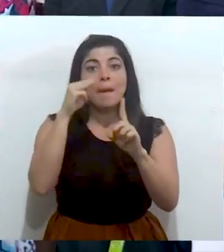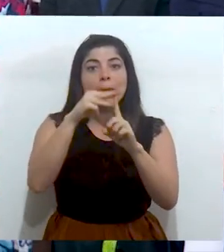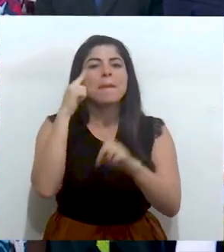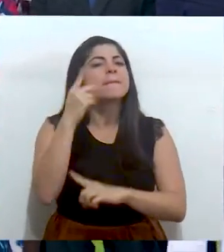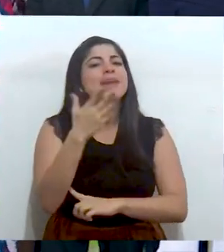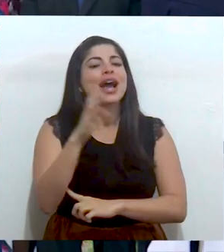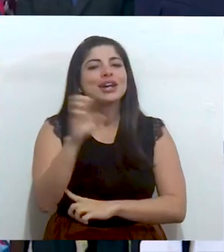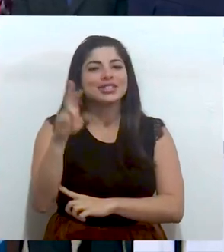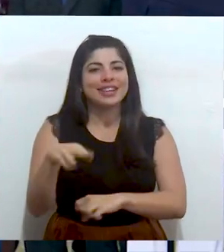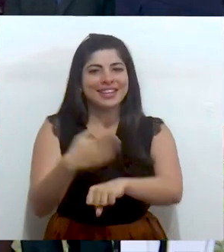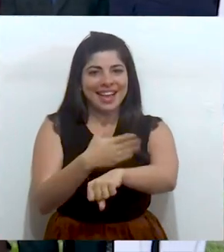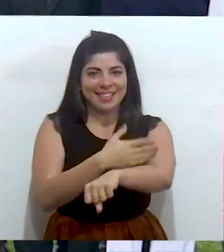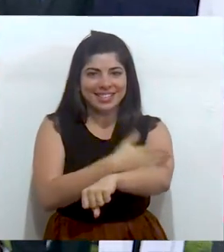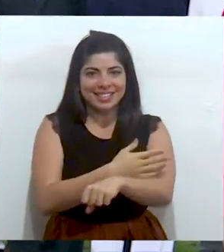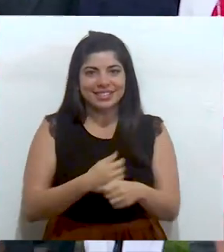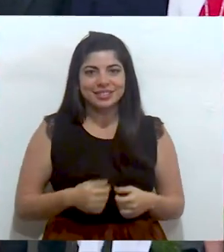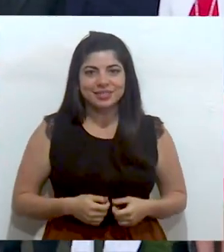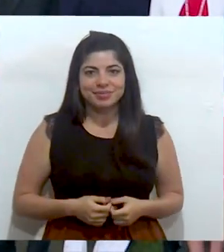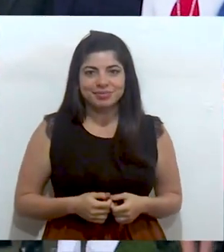Para que Costa Rica avance.